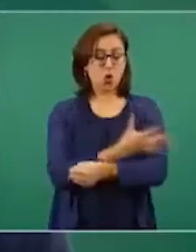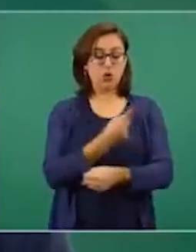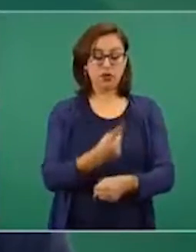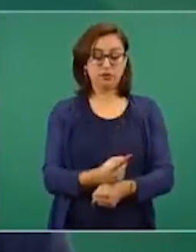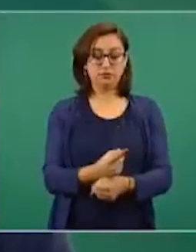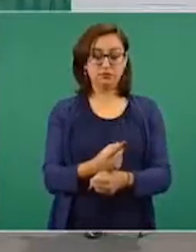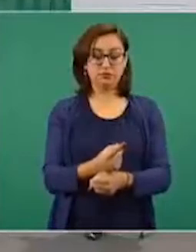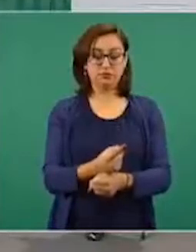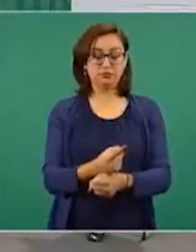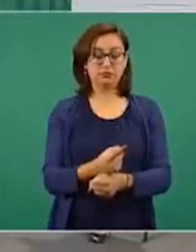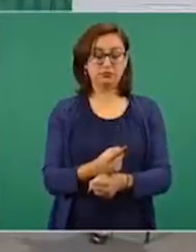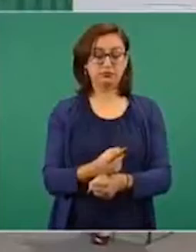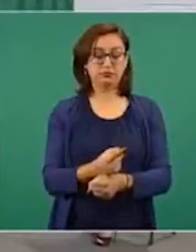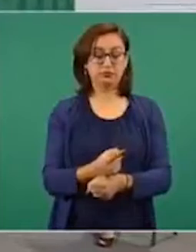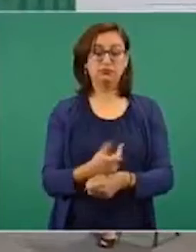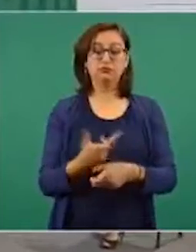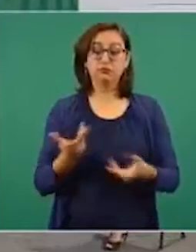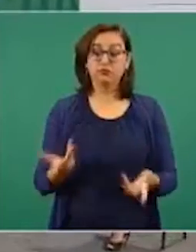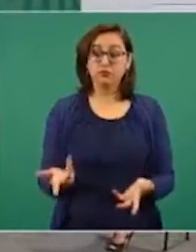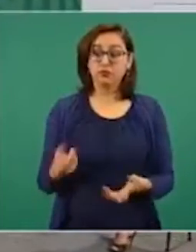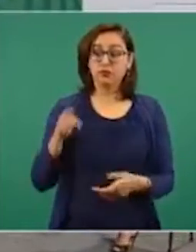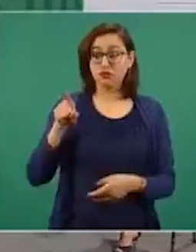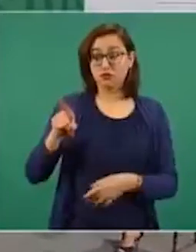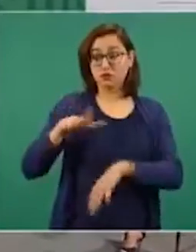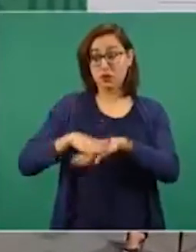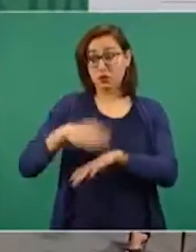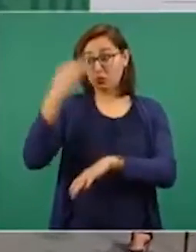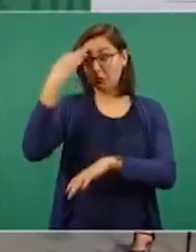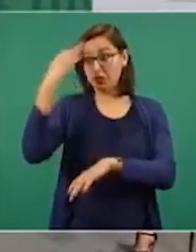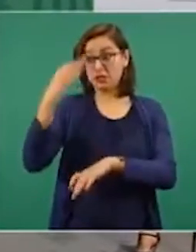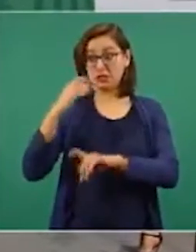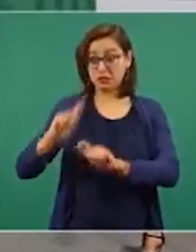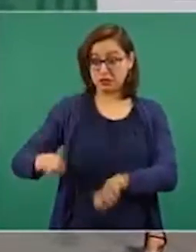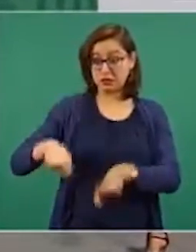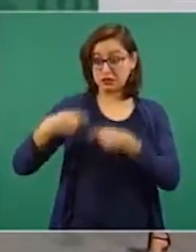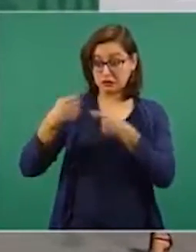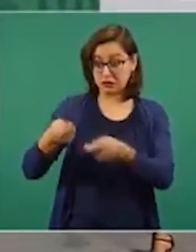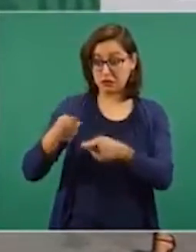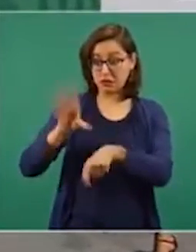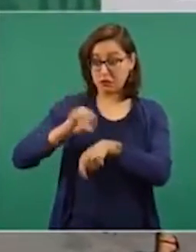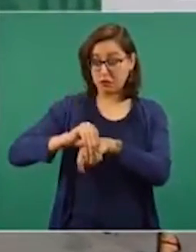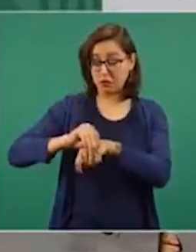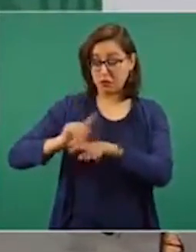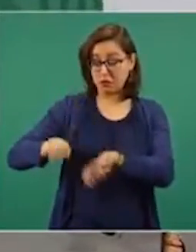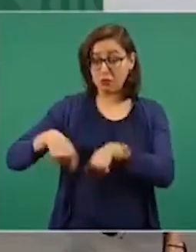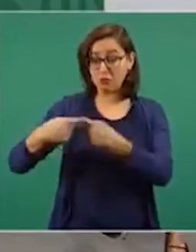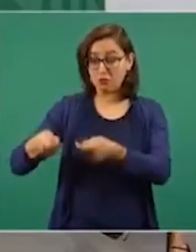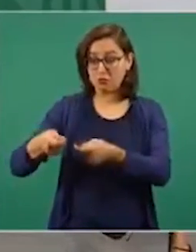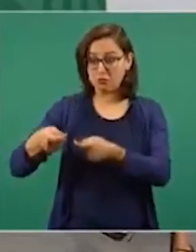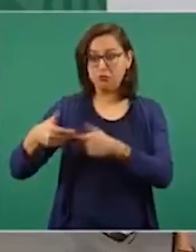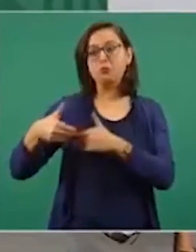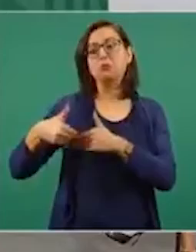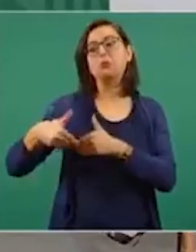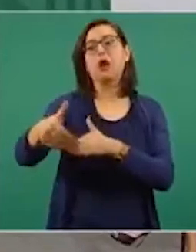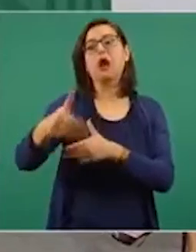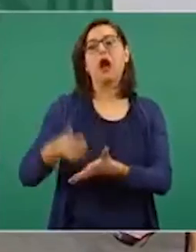ayudaría mucho en la renovación